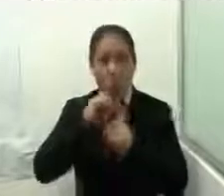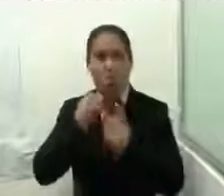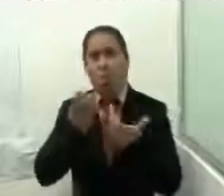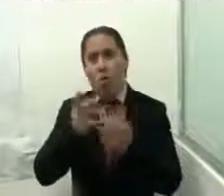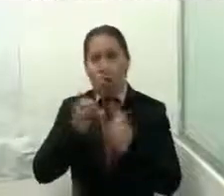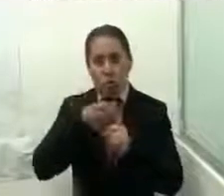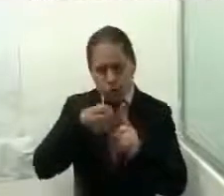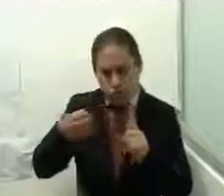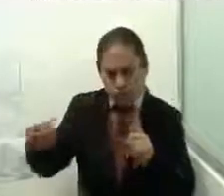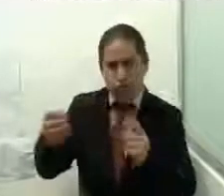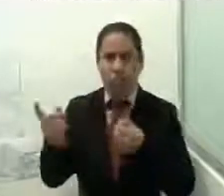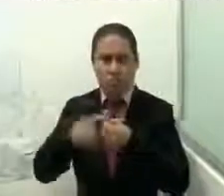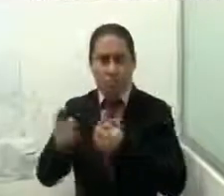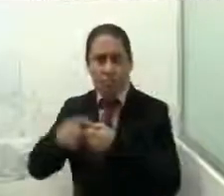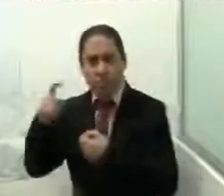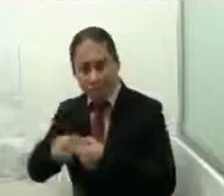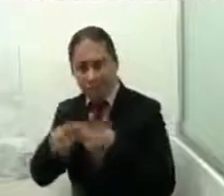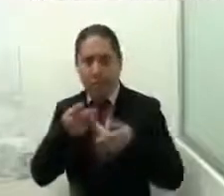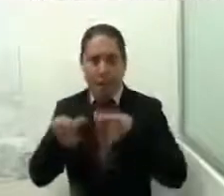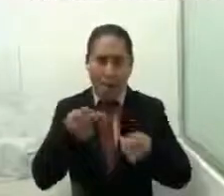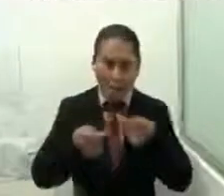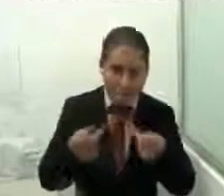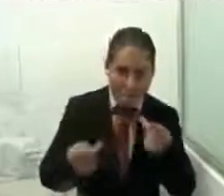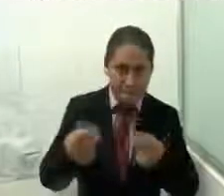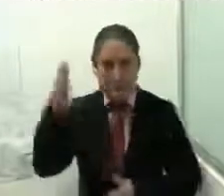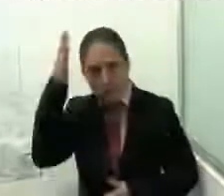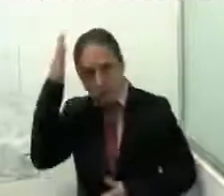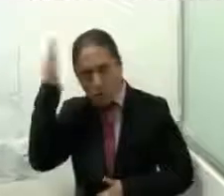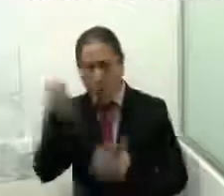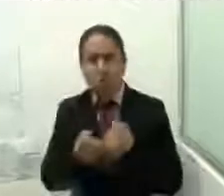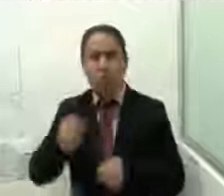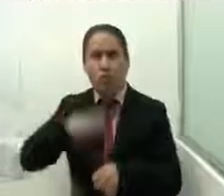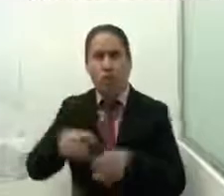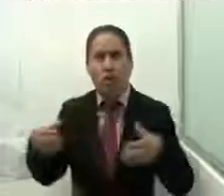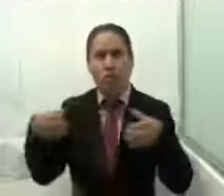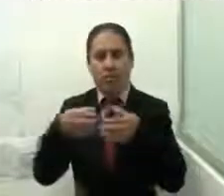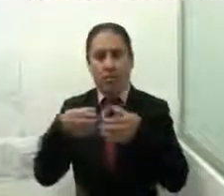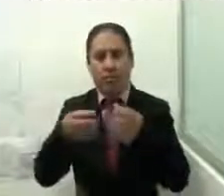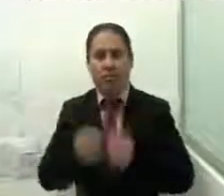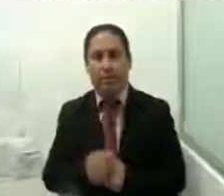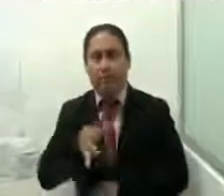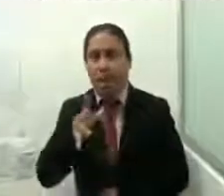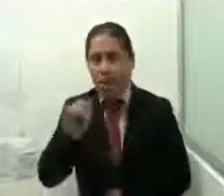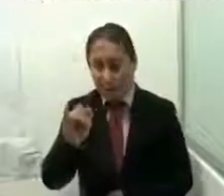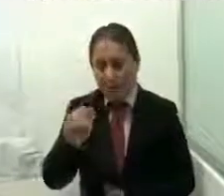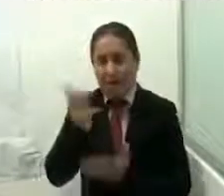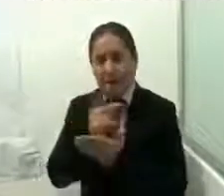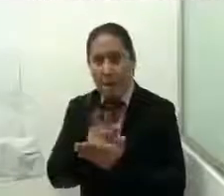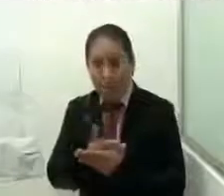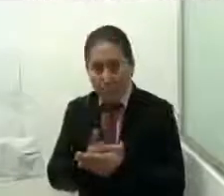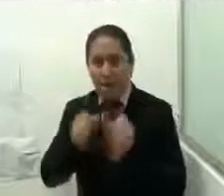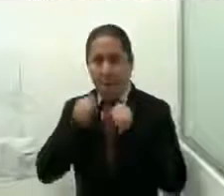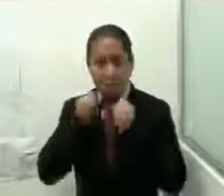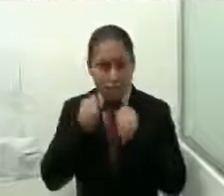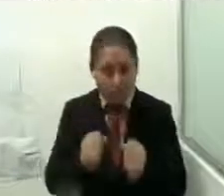participativa, el proceso productivo, el liderazgo social y comunitario. Es así que con el programa Fortalecimiento de Capacidades